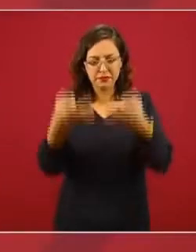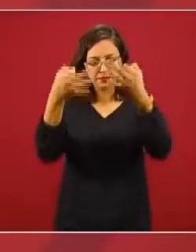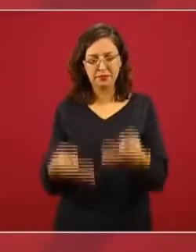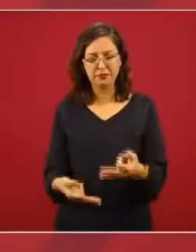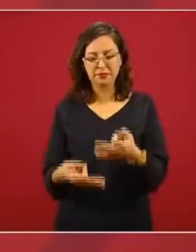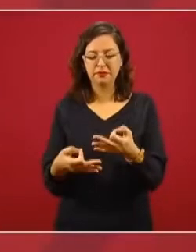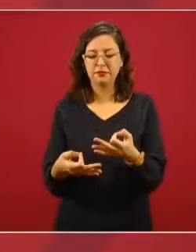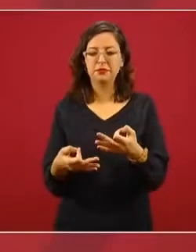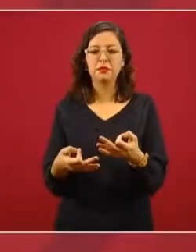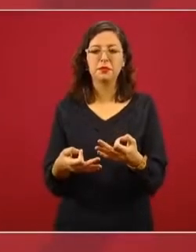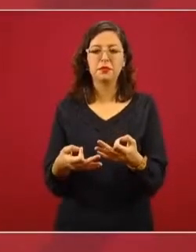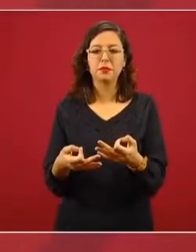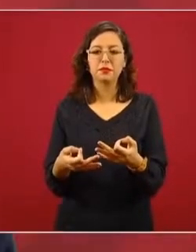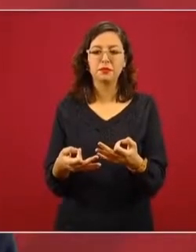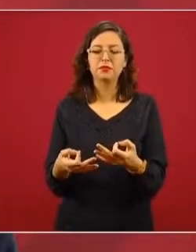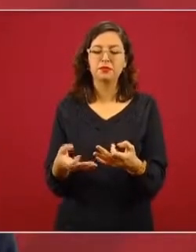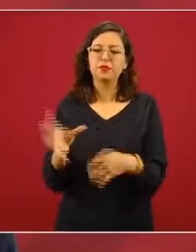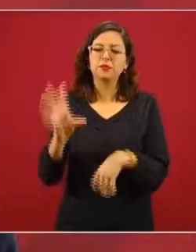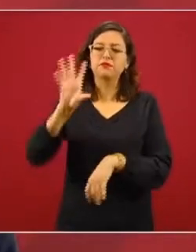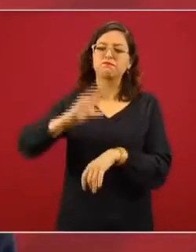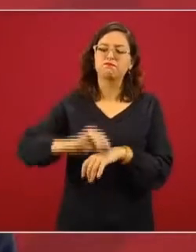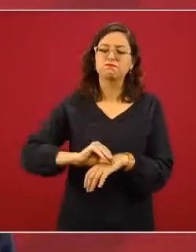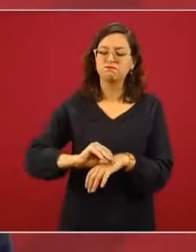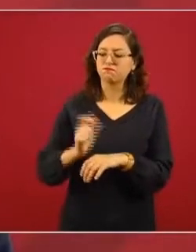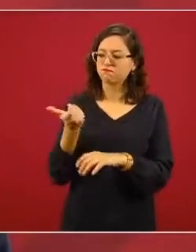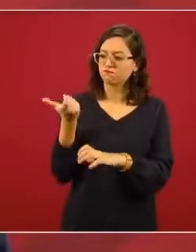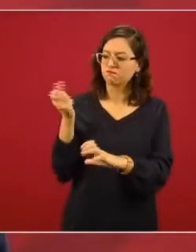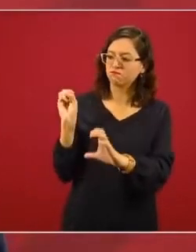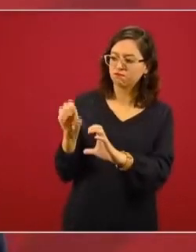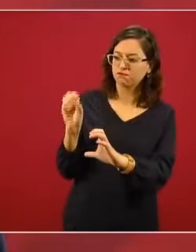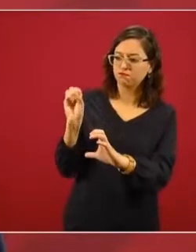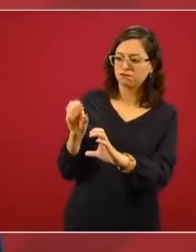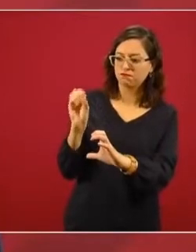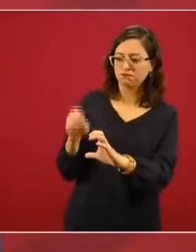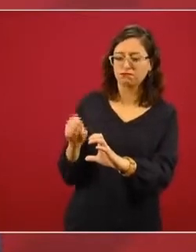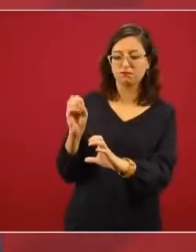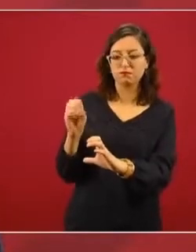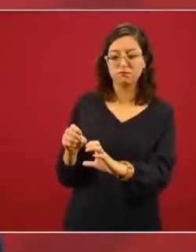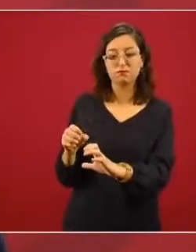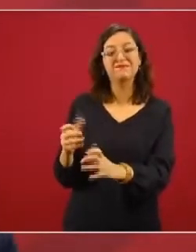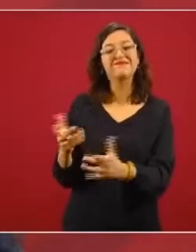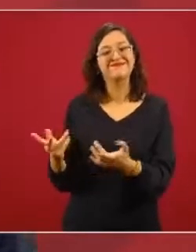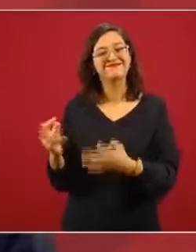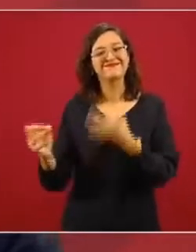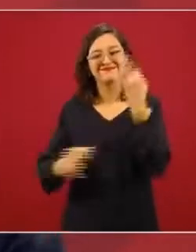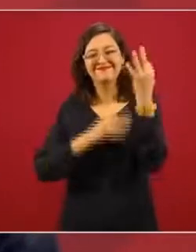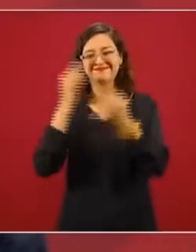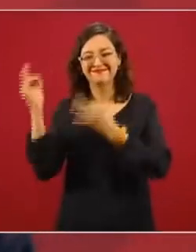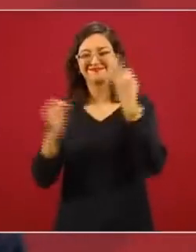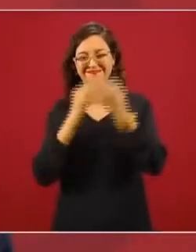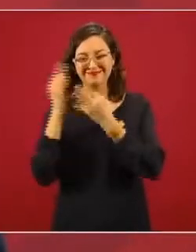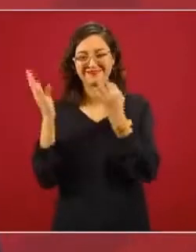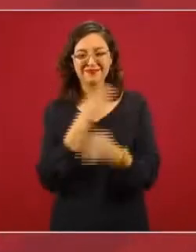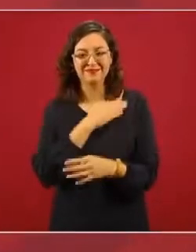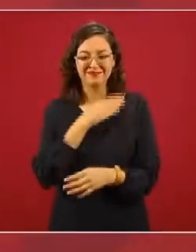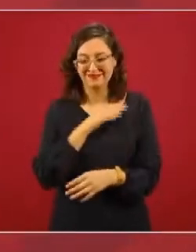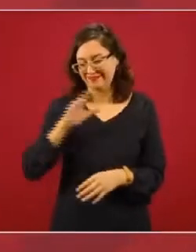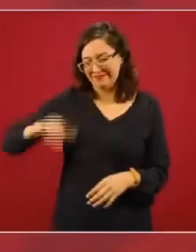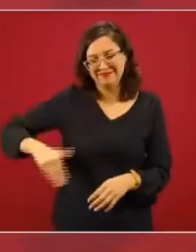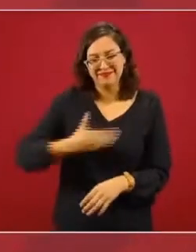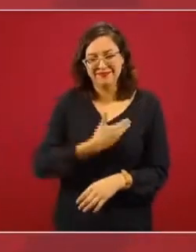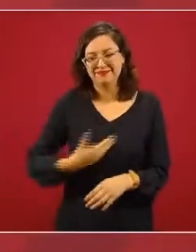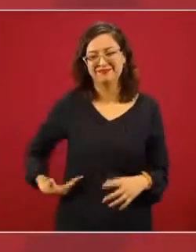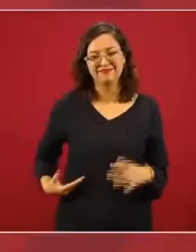tener una cuenta bancaria. Por lo cual, es una muy buena noticia como empezó esta conferencia